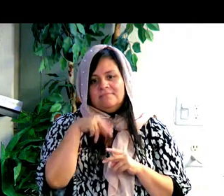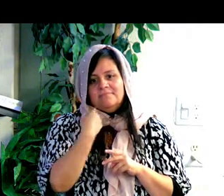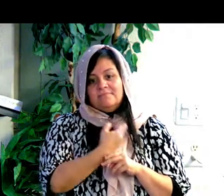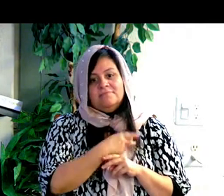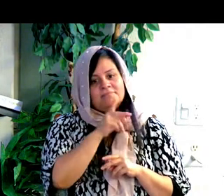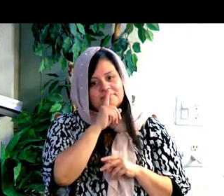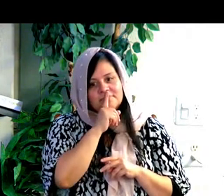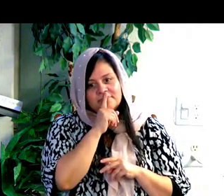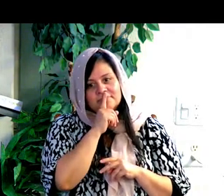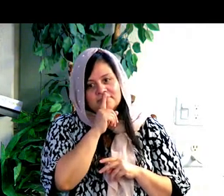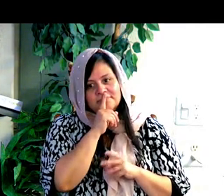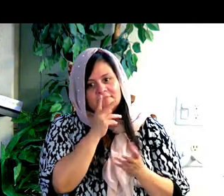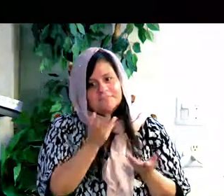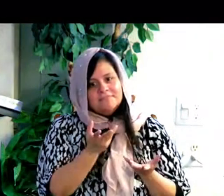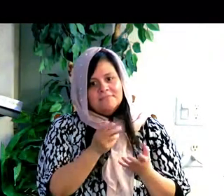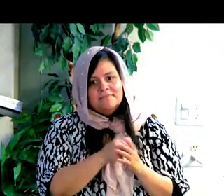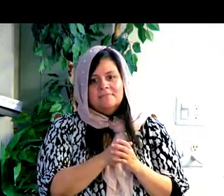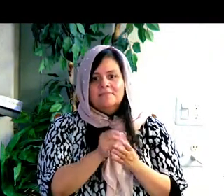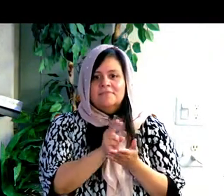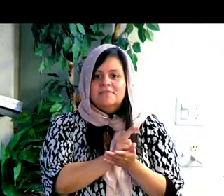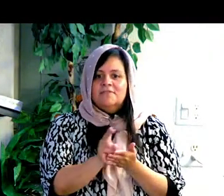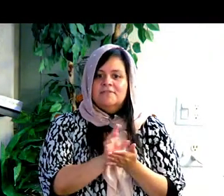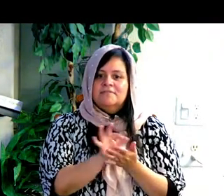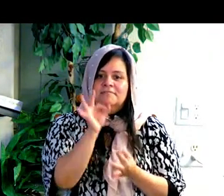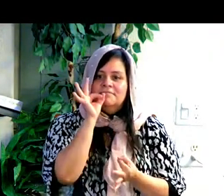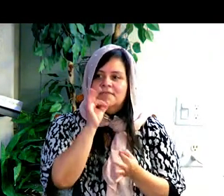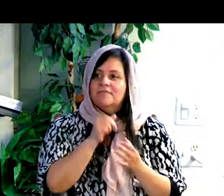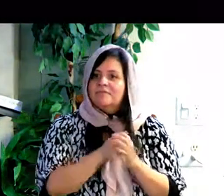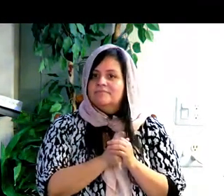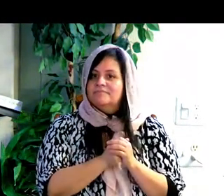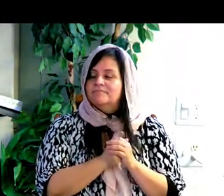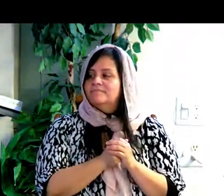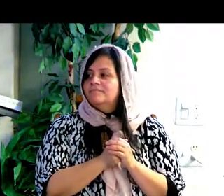Para nosotros es el Espíritu Santo. Cuando